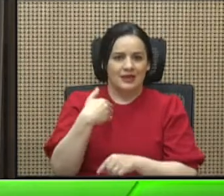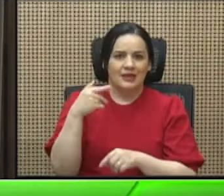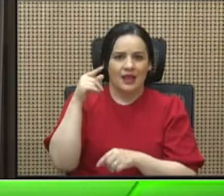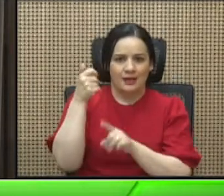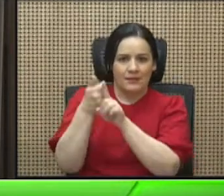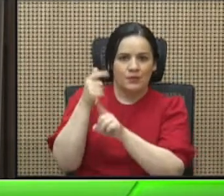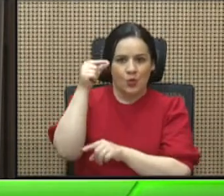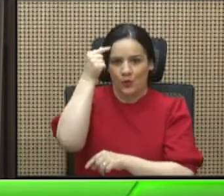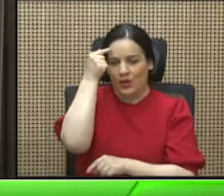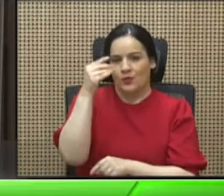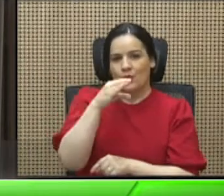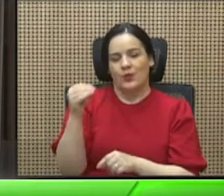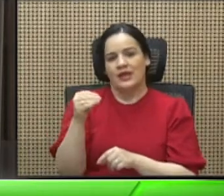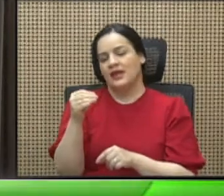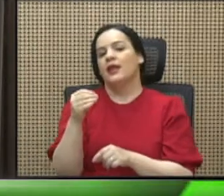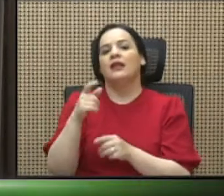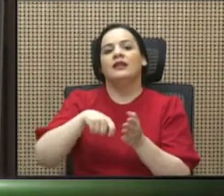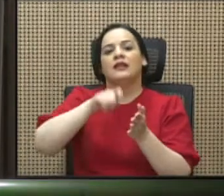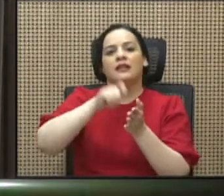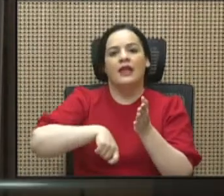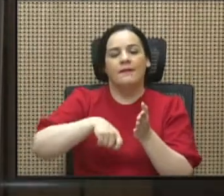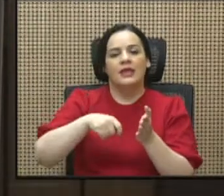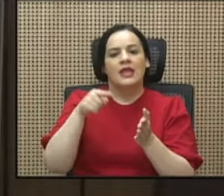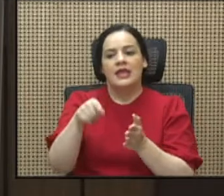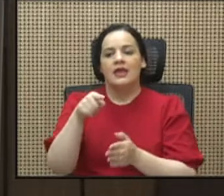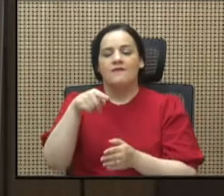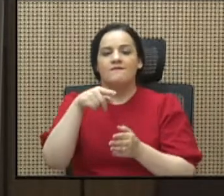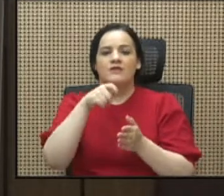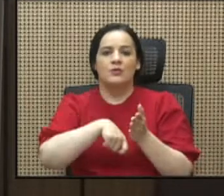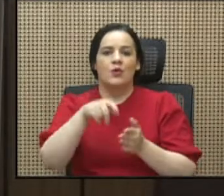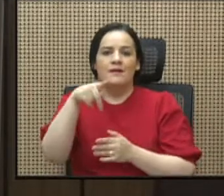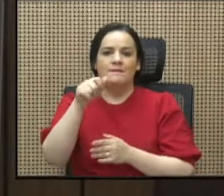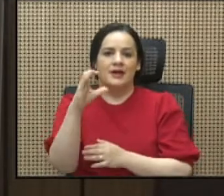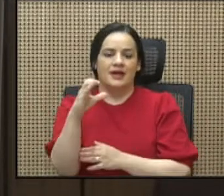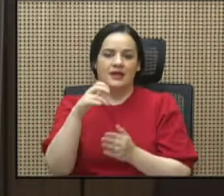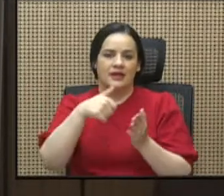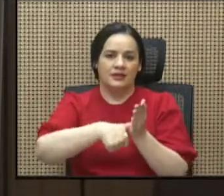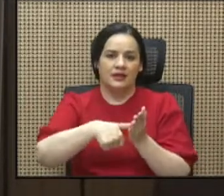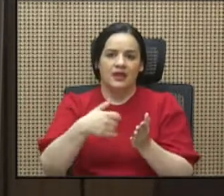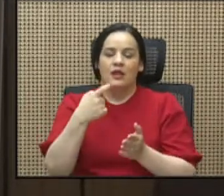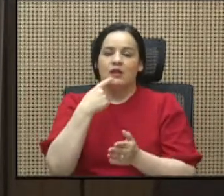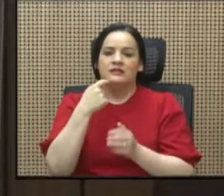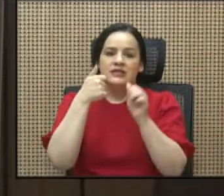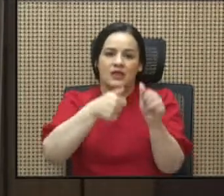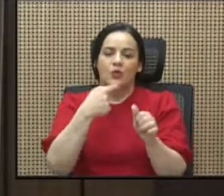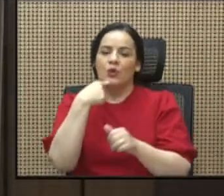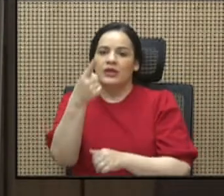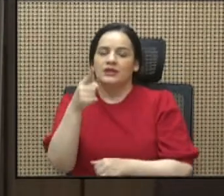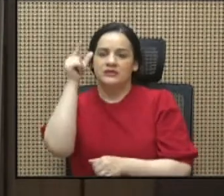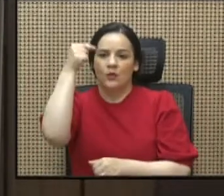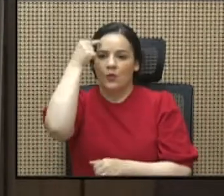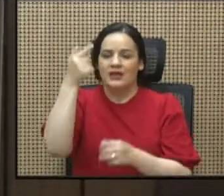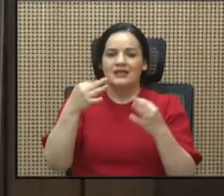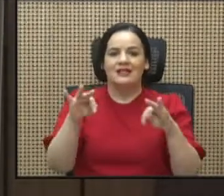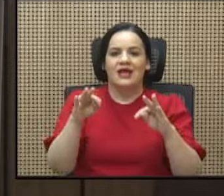y el remedio de dictamen que ha firmado el PAC siguiéndole la pista a lo que dijo el gobierno y tratando de